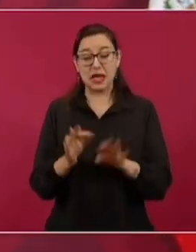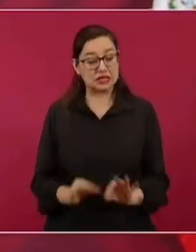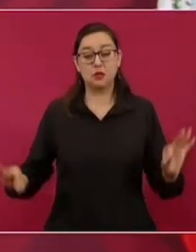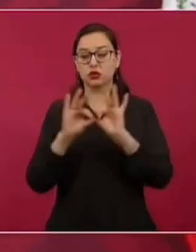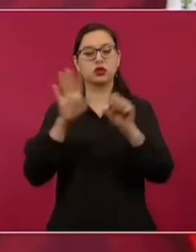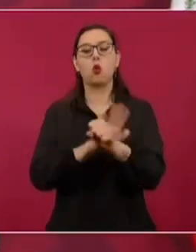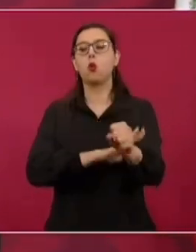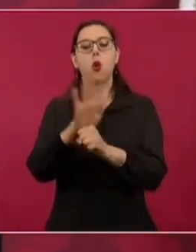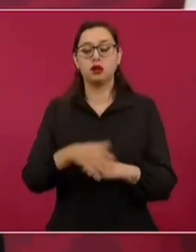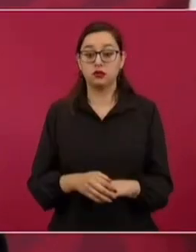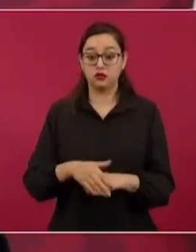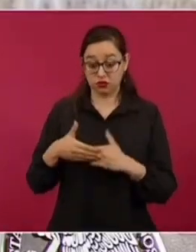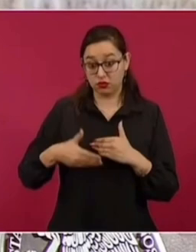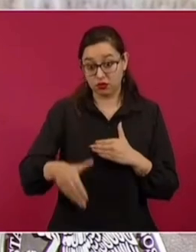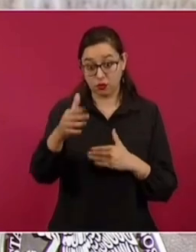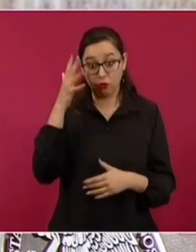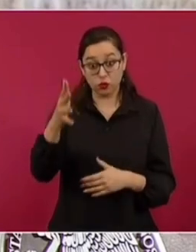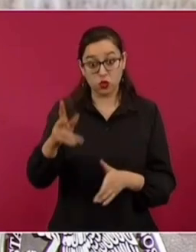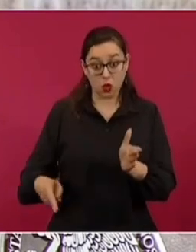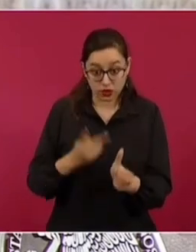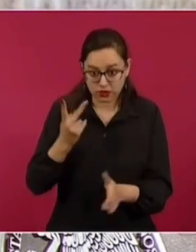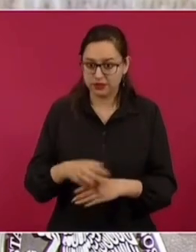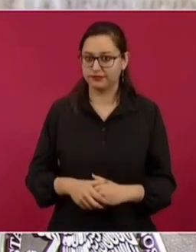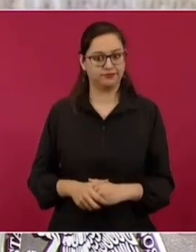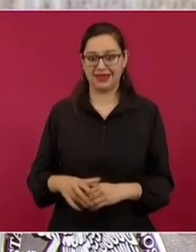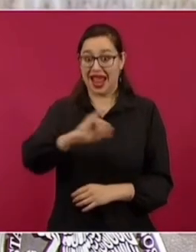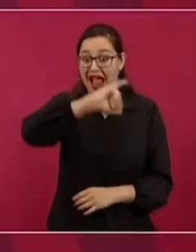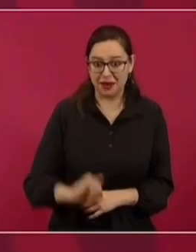y por la condena moral.